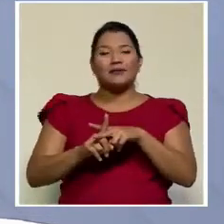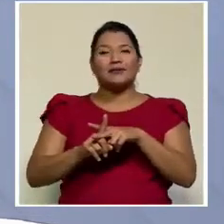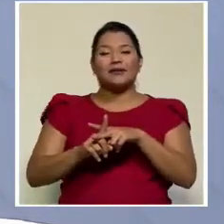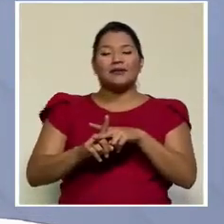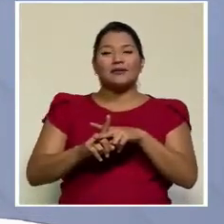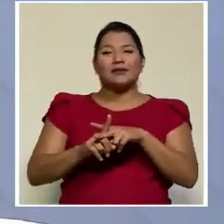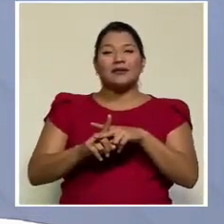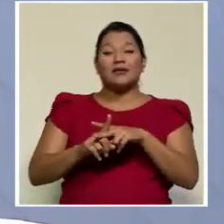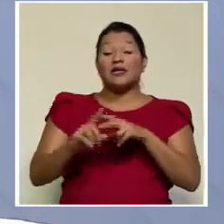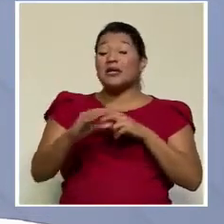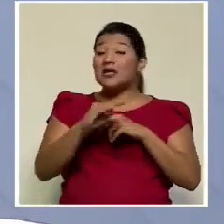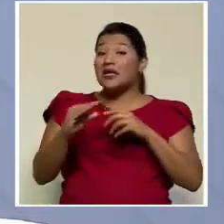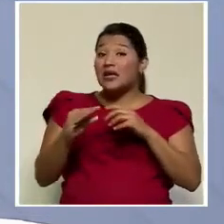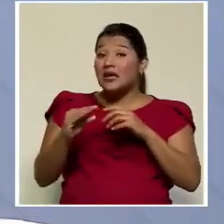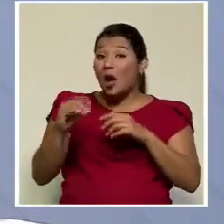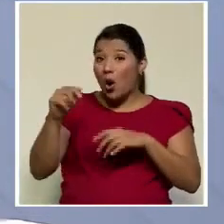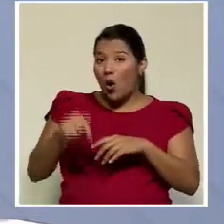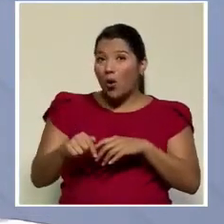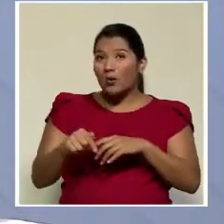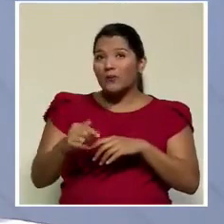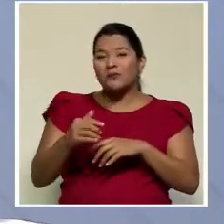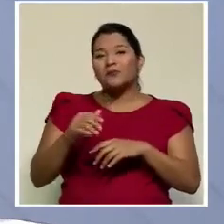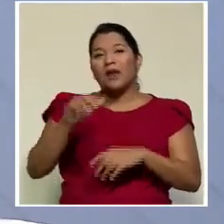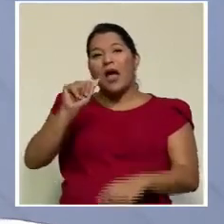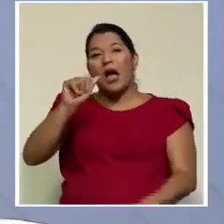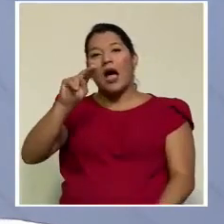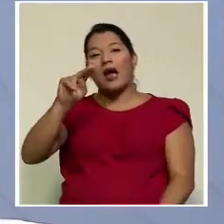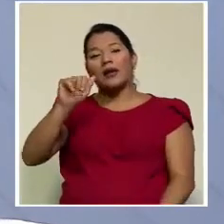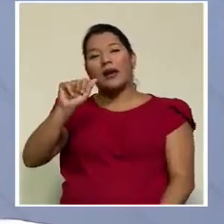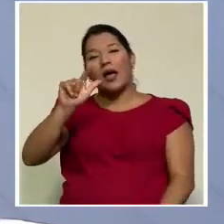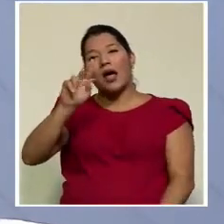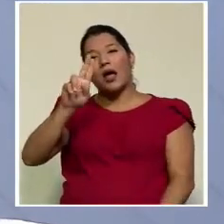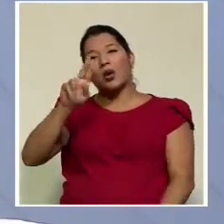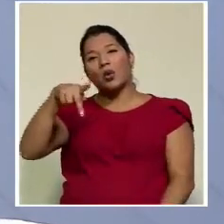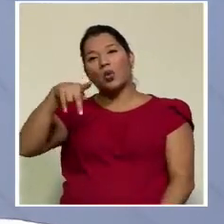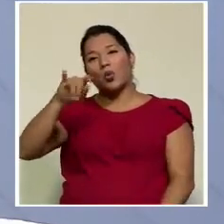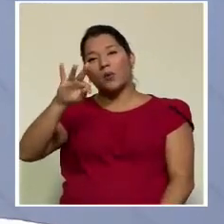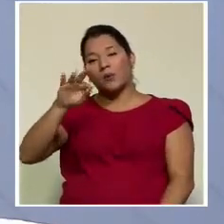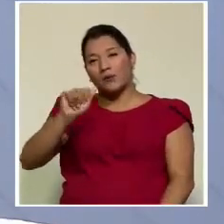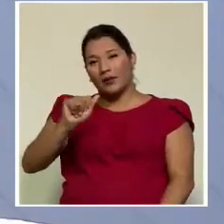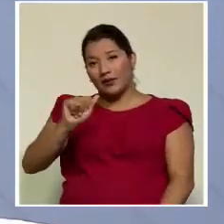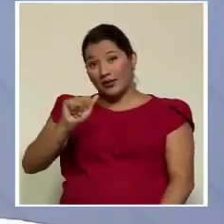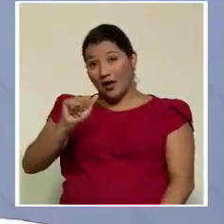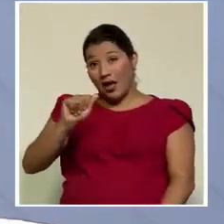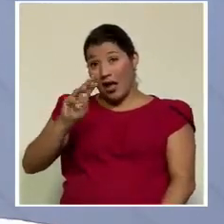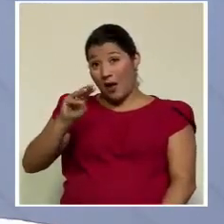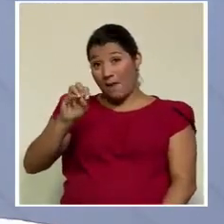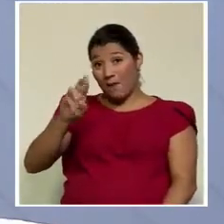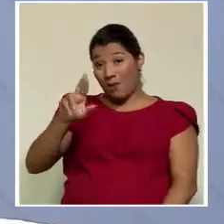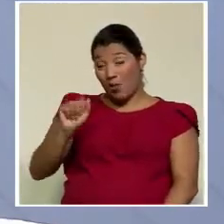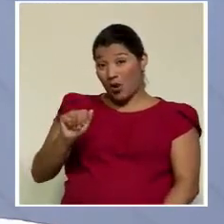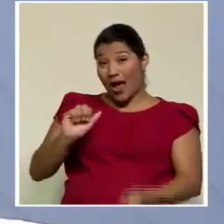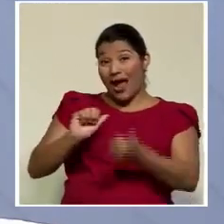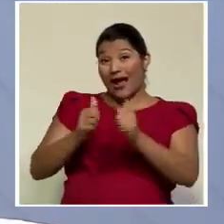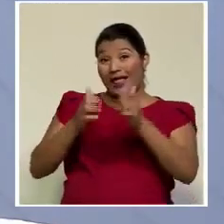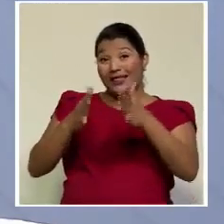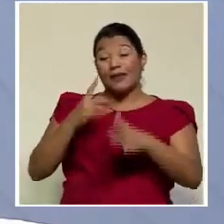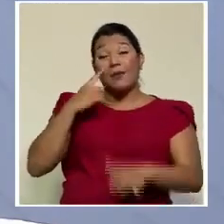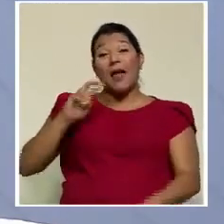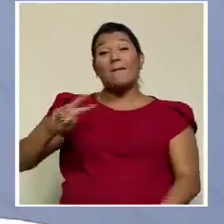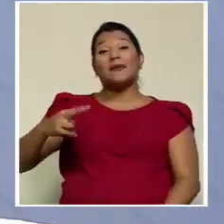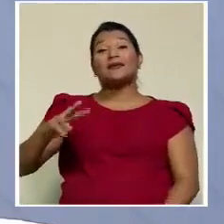en ocasión de hoy, es Ana Lupita Mora, su candidata a la vicepresidenta, a la vicepresidencia de la República,